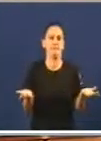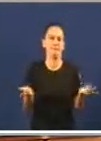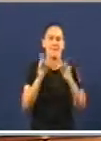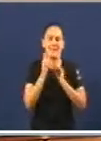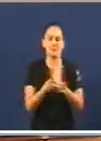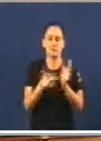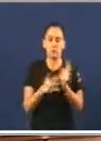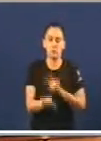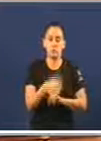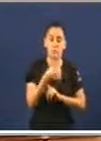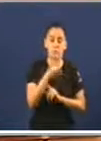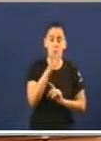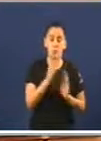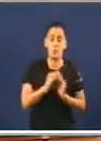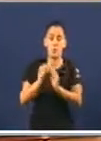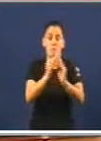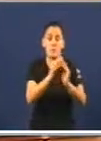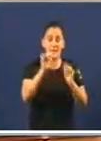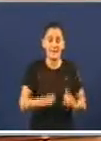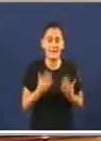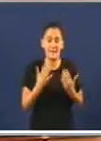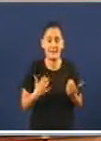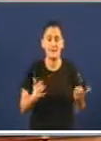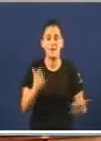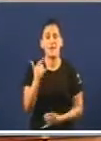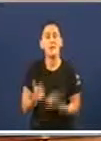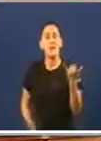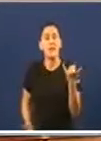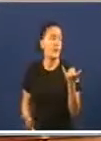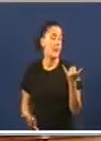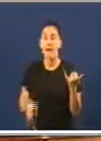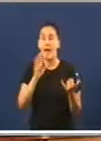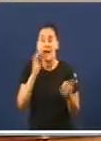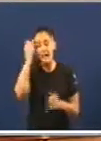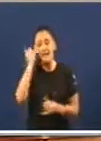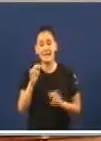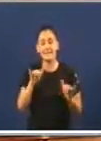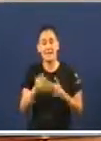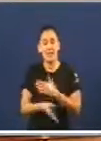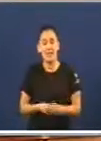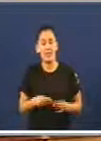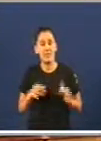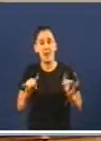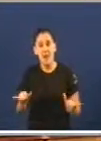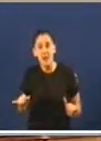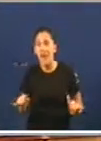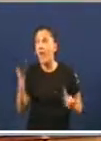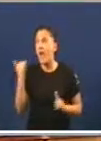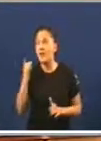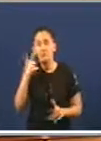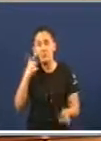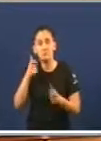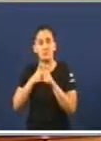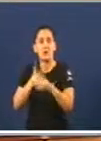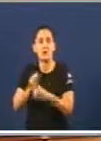aproban iniciativas por unanimidade nesta Cámara, logo esas iniciativas nin se le ven a práctica, nin teñamos un mecanismo de control